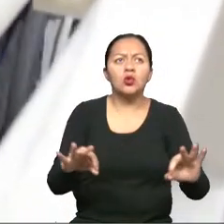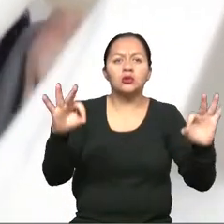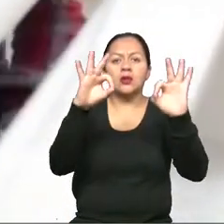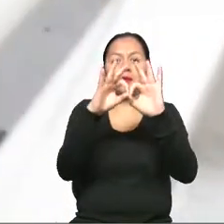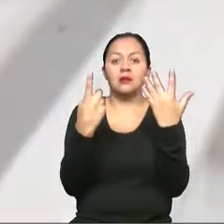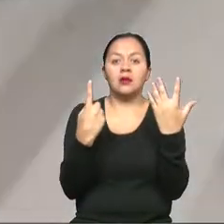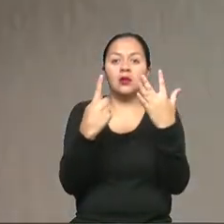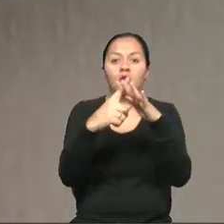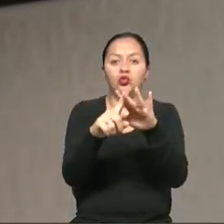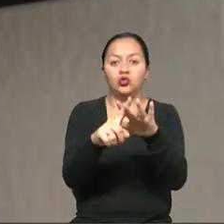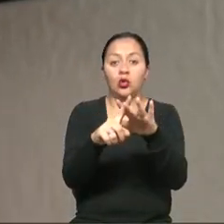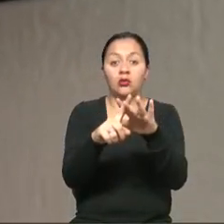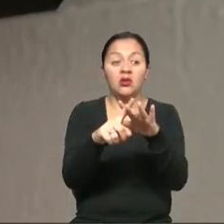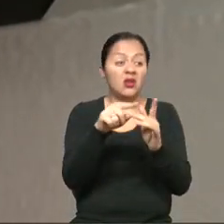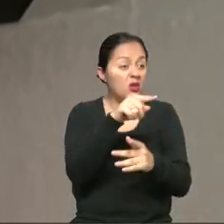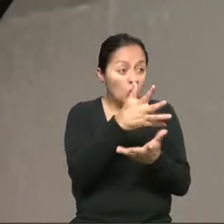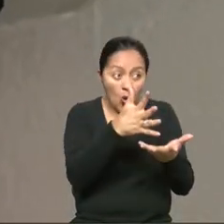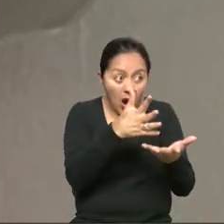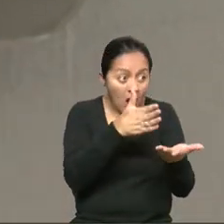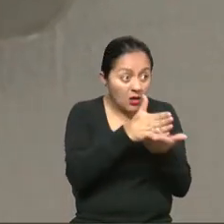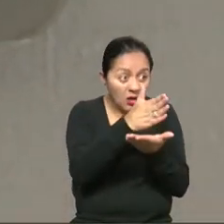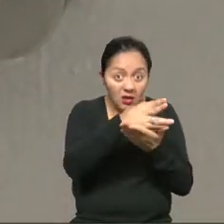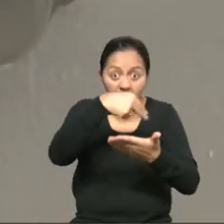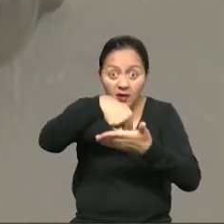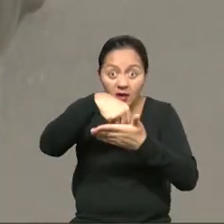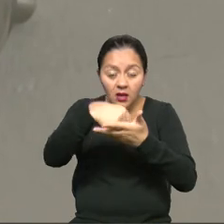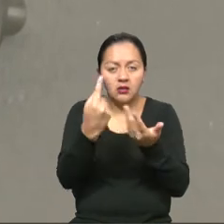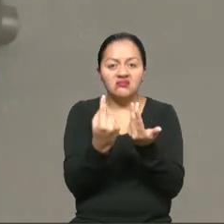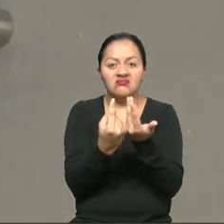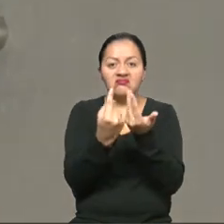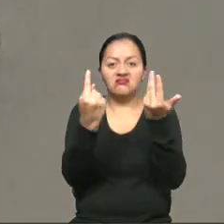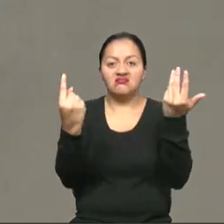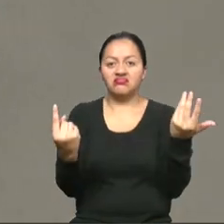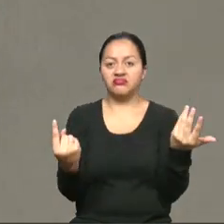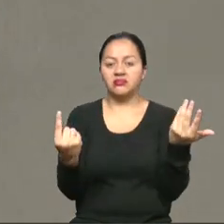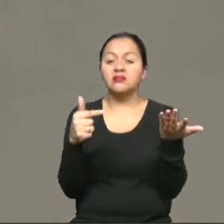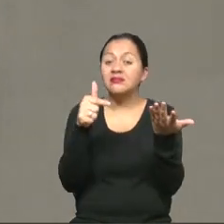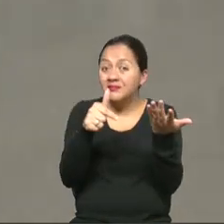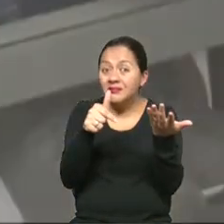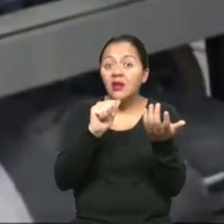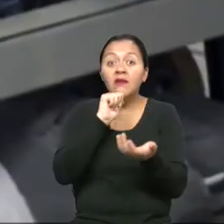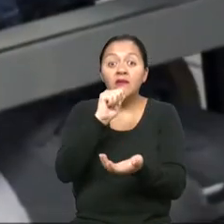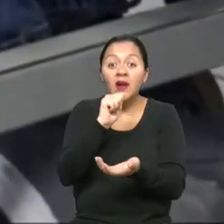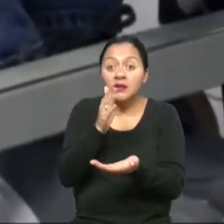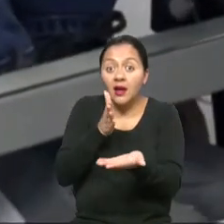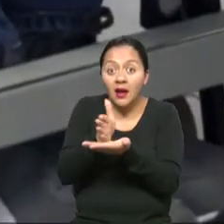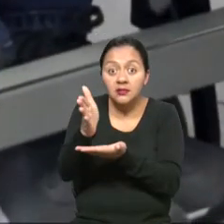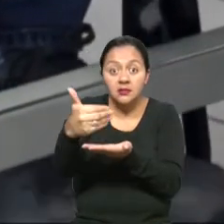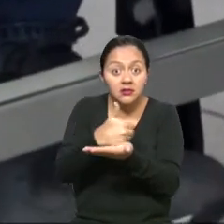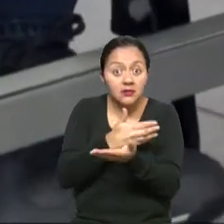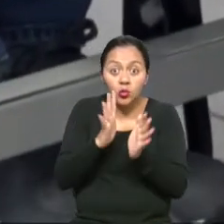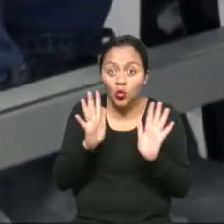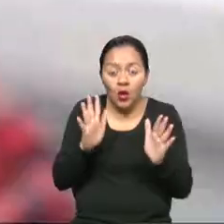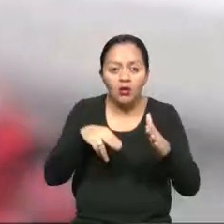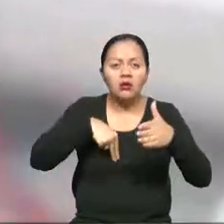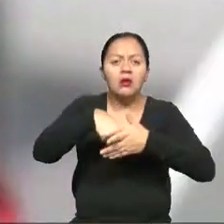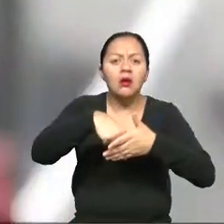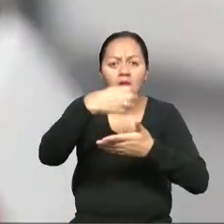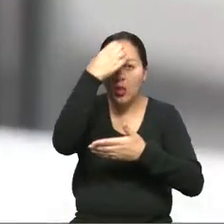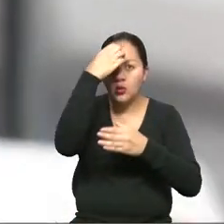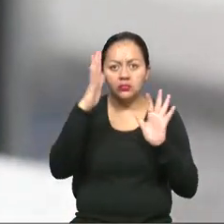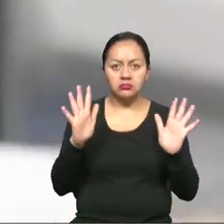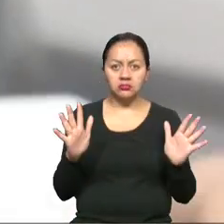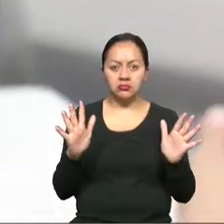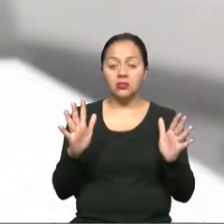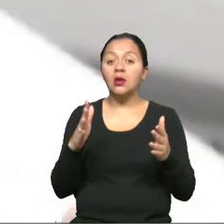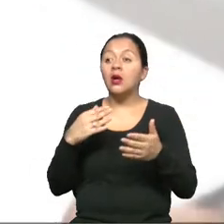inclusión o la exclusión de las personas con discapacidad. La falta de accesibilidad física puede limitar su acceso a la educación, salud